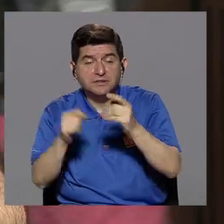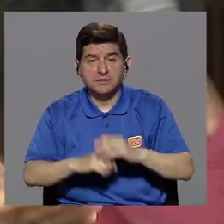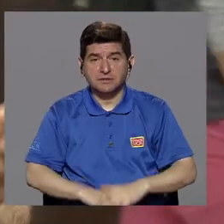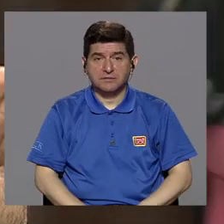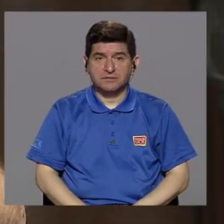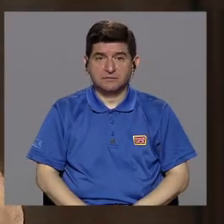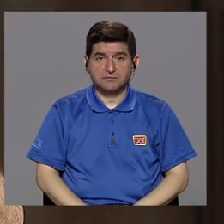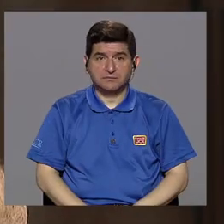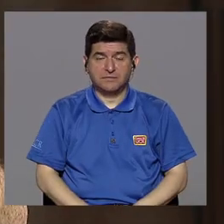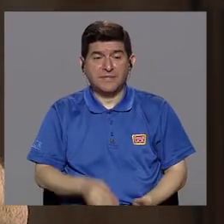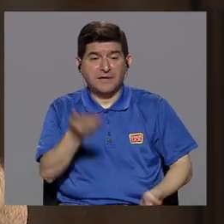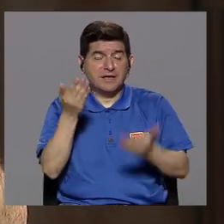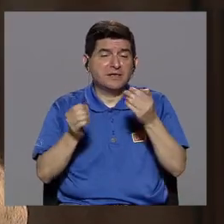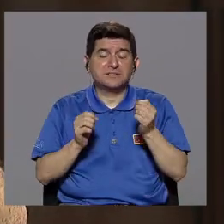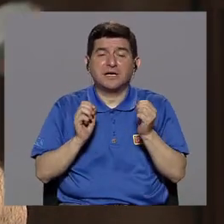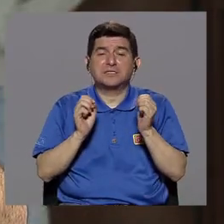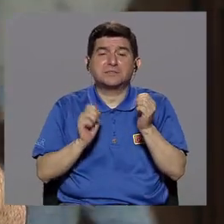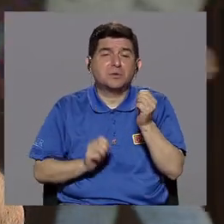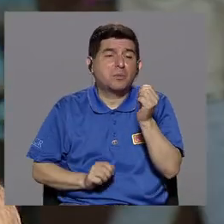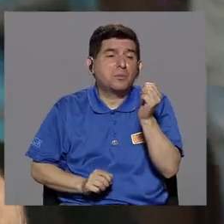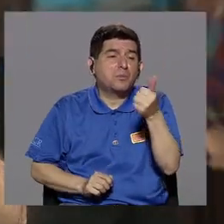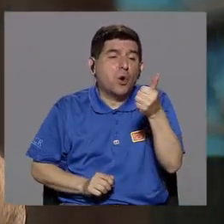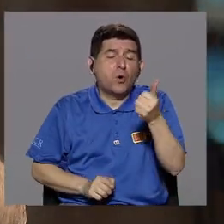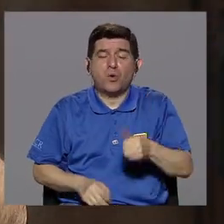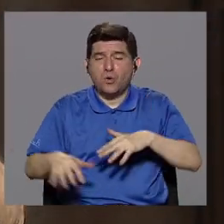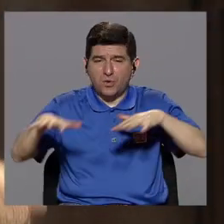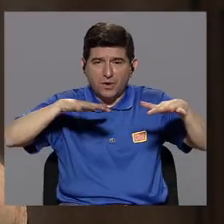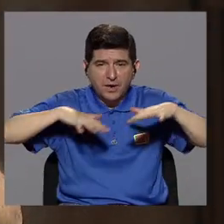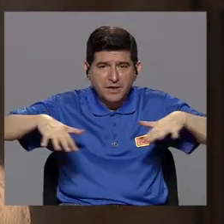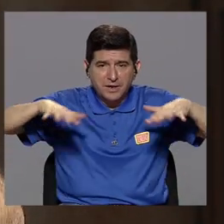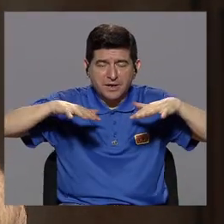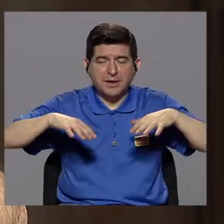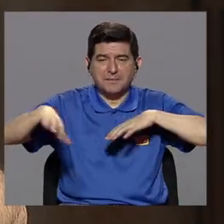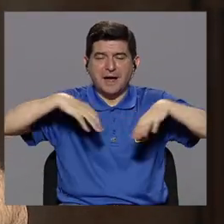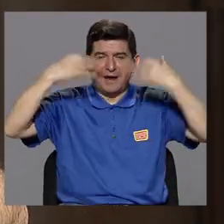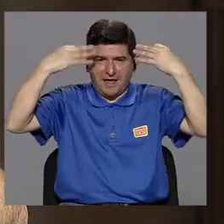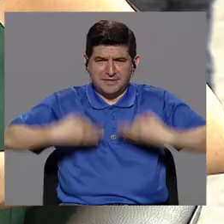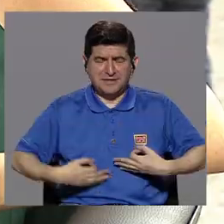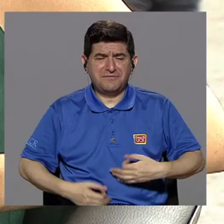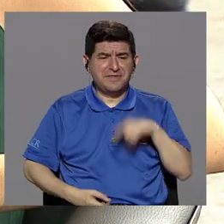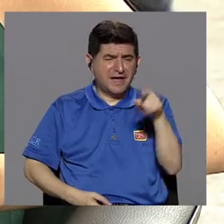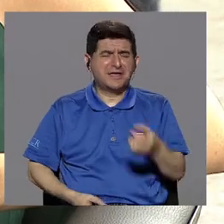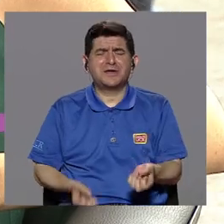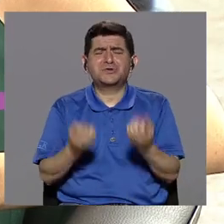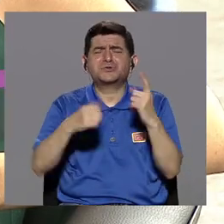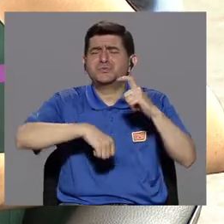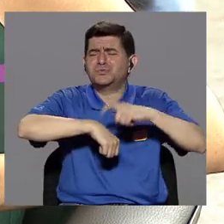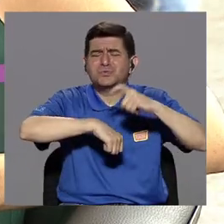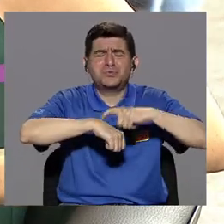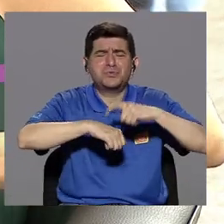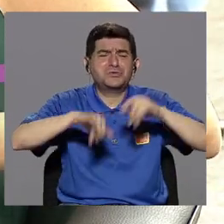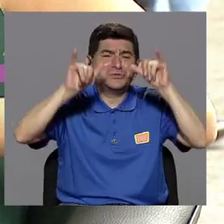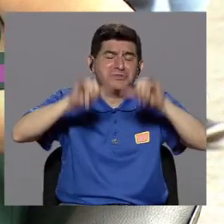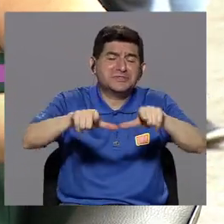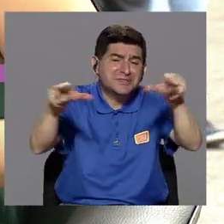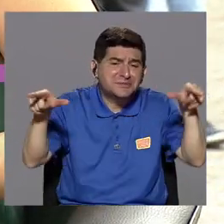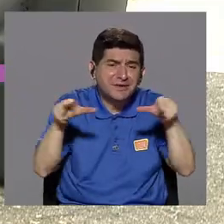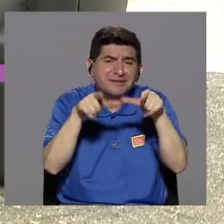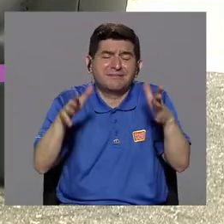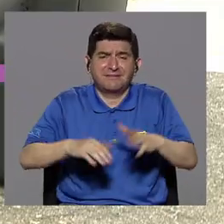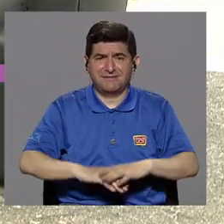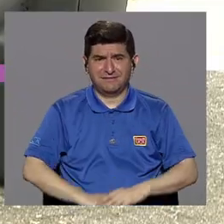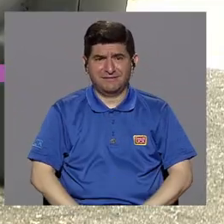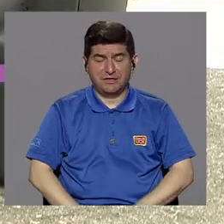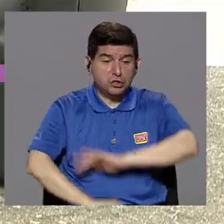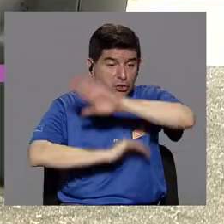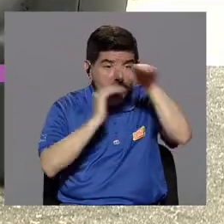hay pocos espacios para que se promueva la actividad física con todo el tiempo que pasa en un centro educativo. ¿Me explico? Entonces, todo